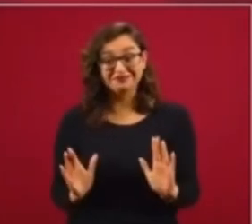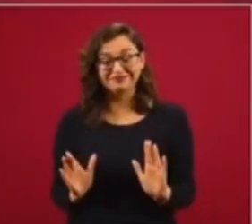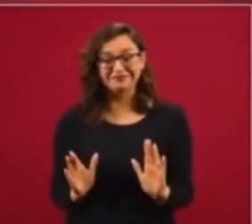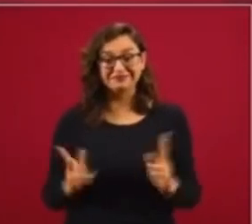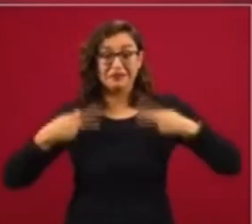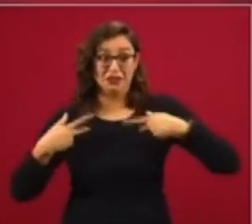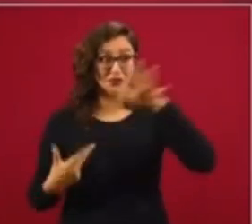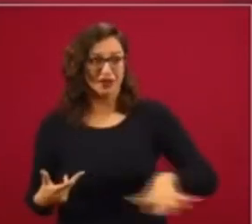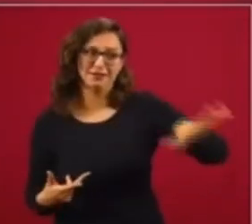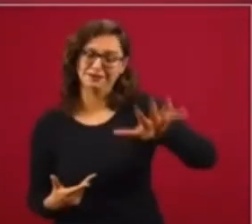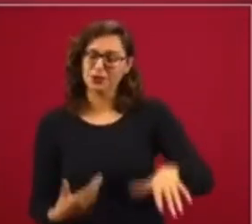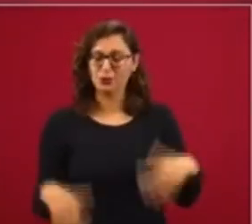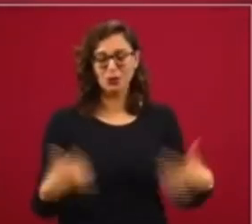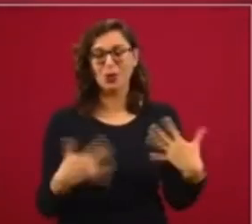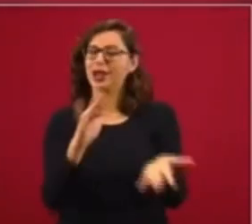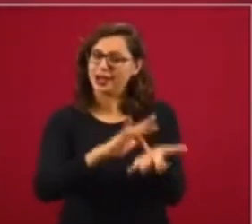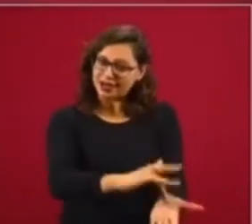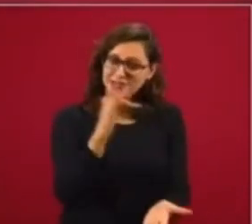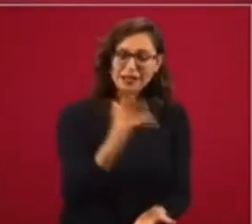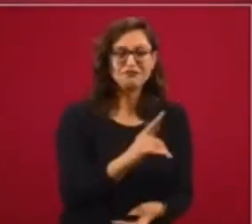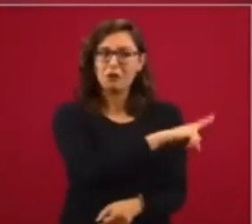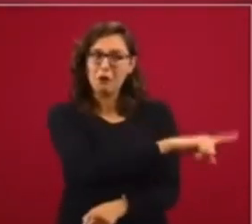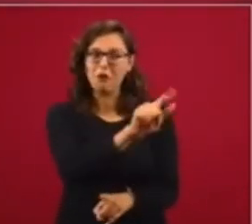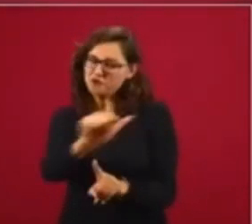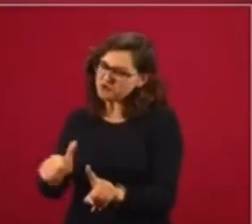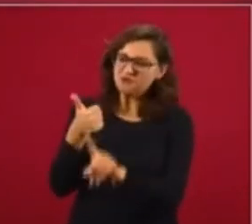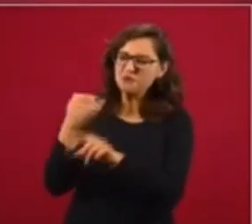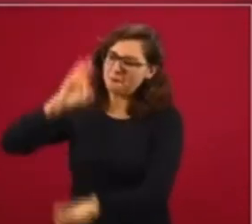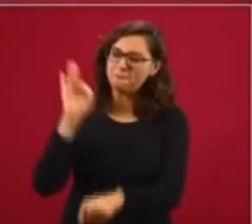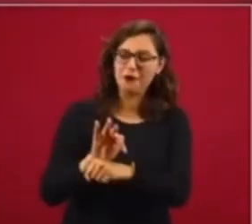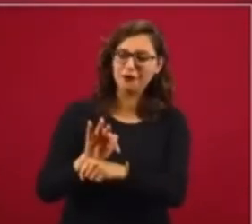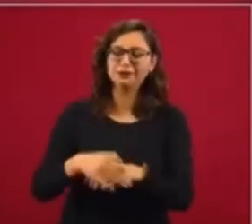Gracias al pueblo, que es mi ángel de la guarda.